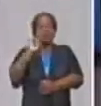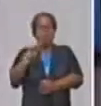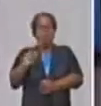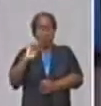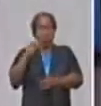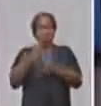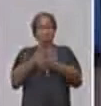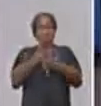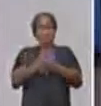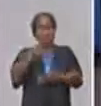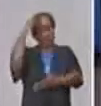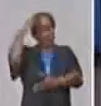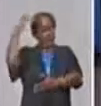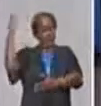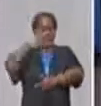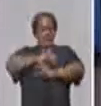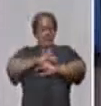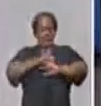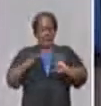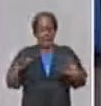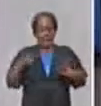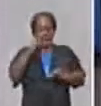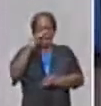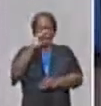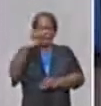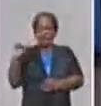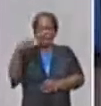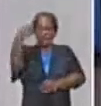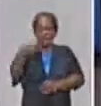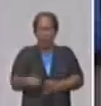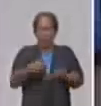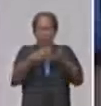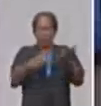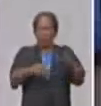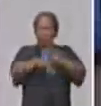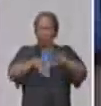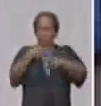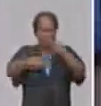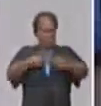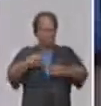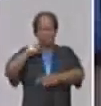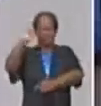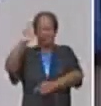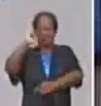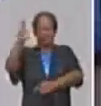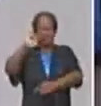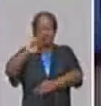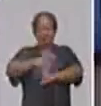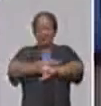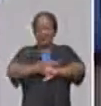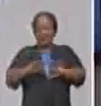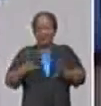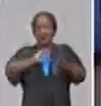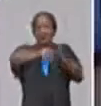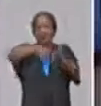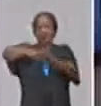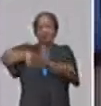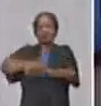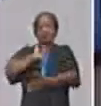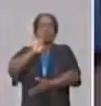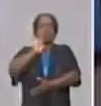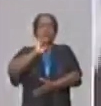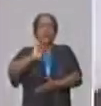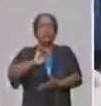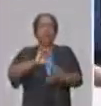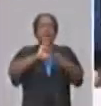concretada. O sea, están emitidas las normas jurídicas, pero ya se han hecho exportaciones. Y ya se han realizado exportaciones y ya se han firmado 15 contratos.